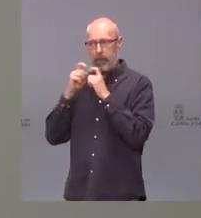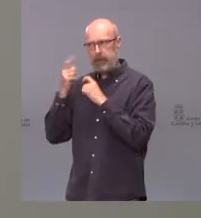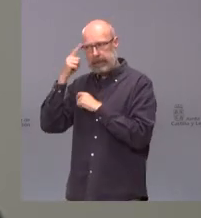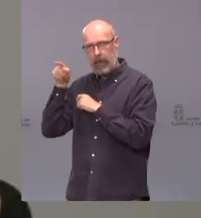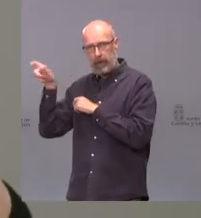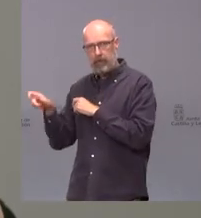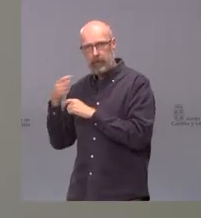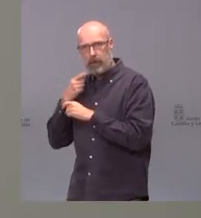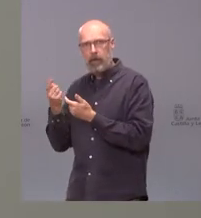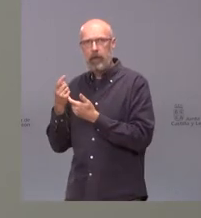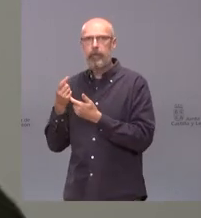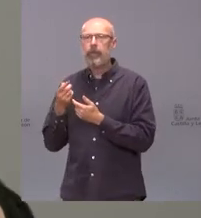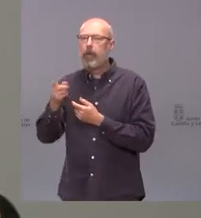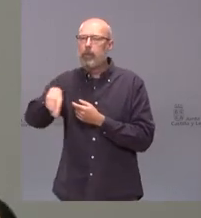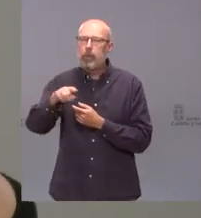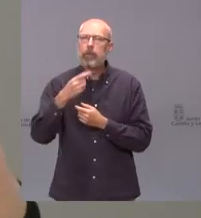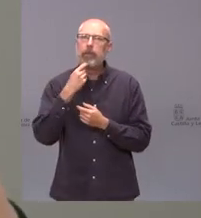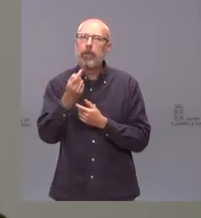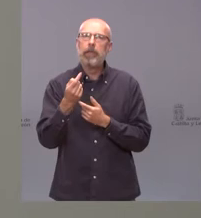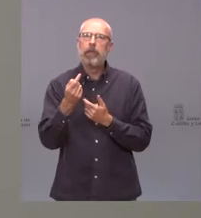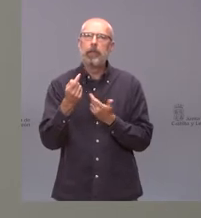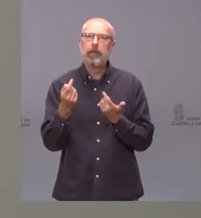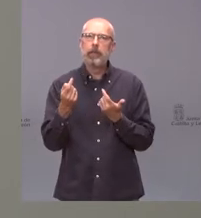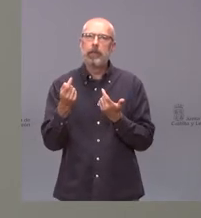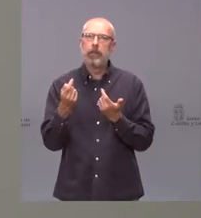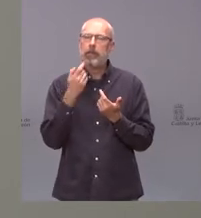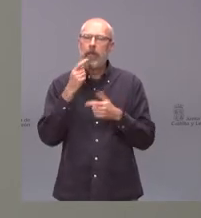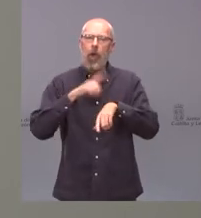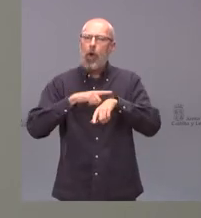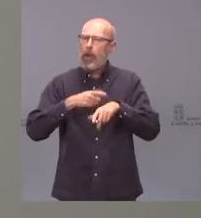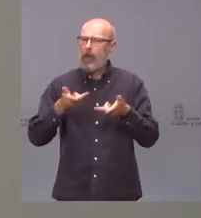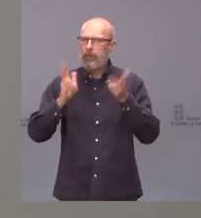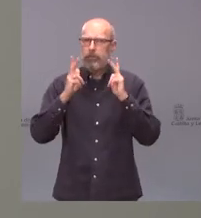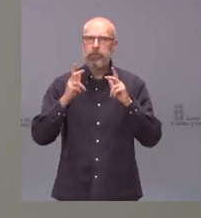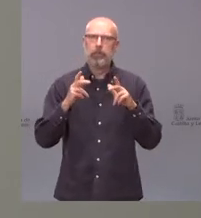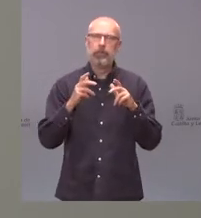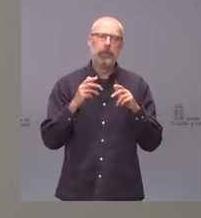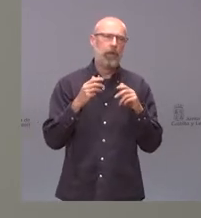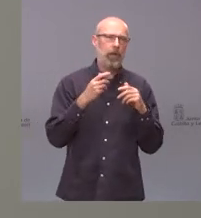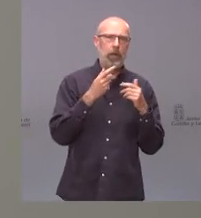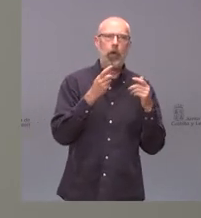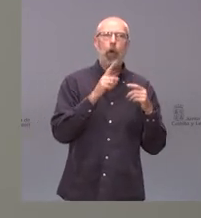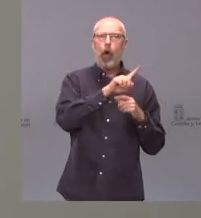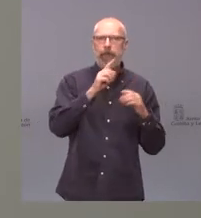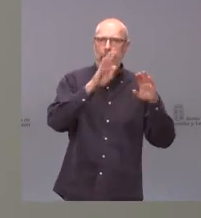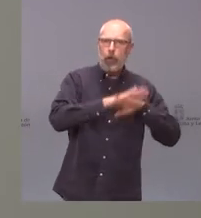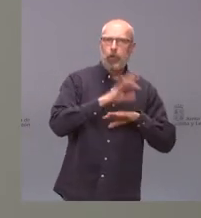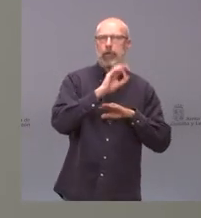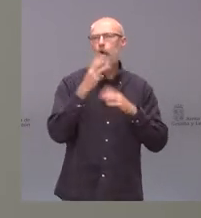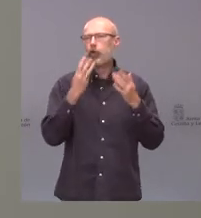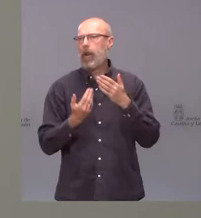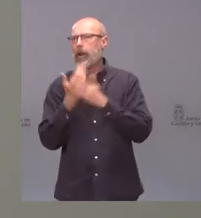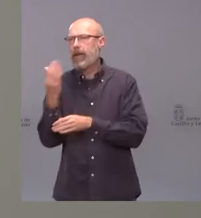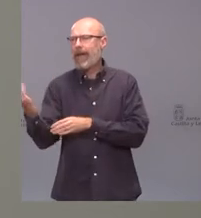daba igual que fuera las 10 de la noche las 11 las 12 o las 8 de la mañana y lo mismo por el